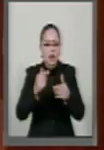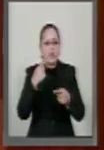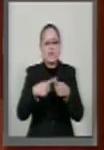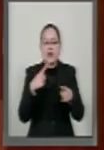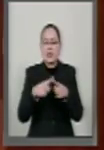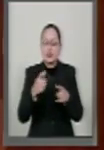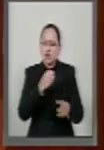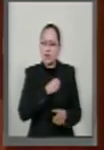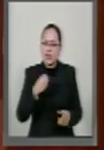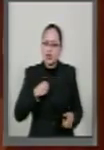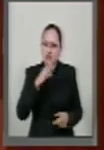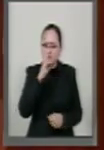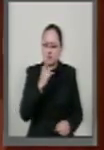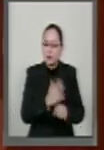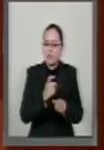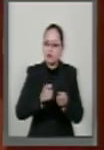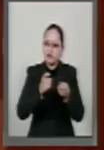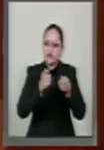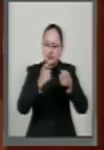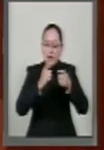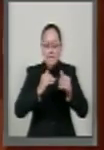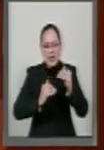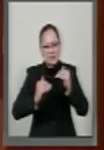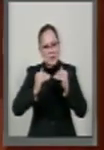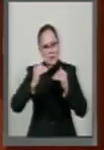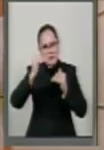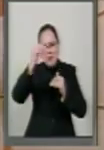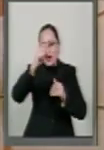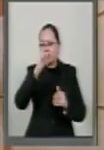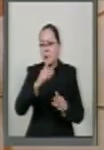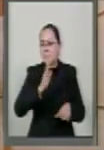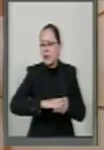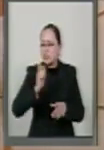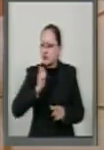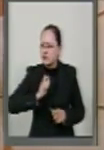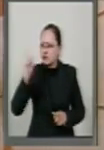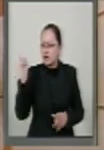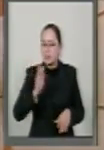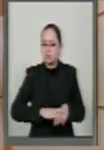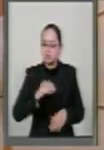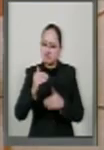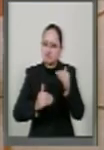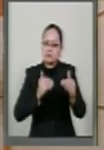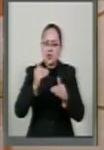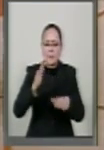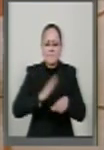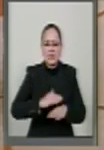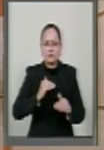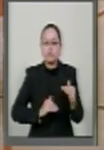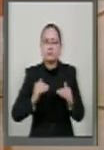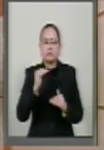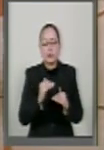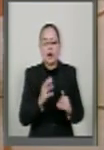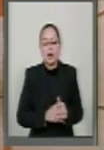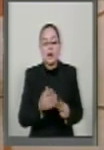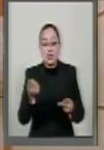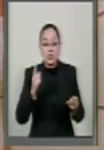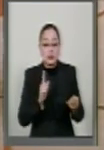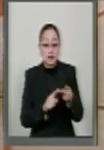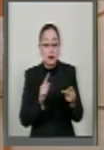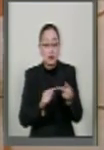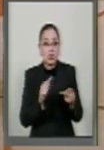obligaciones, de menor a mayor, y de obtener una formación más profesional y alcanzar escalones superiores. En el segundo